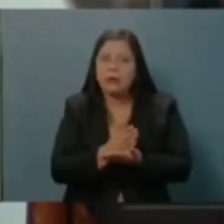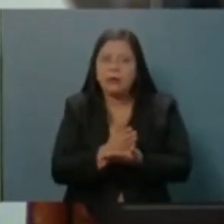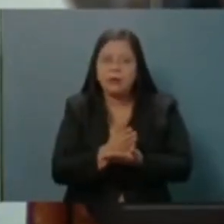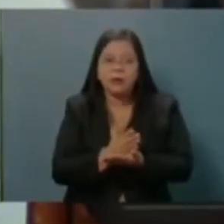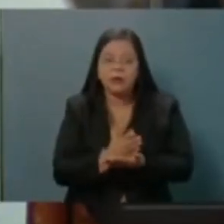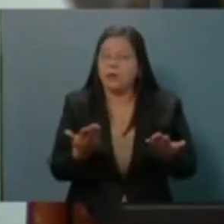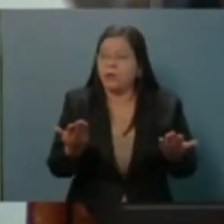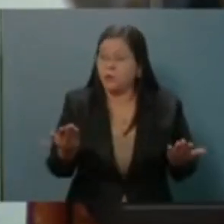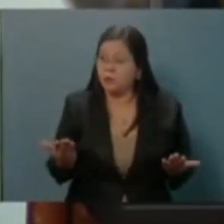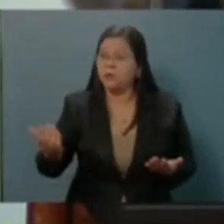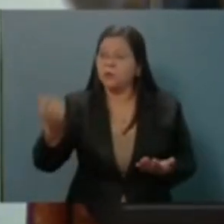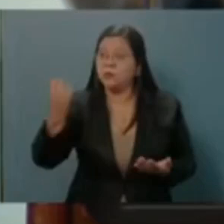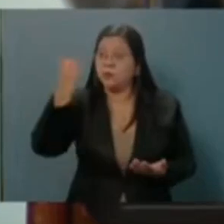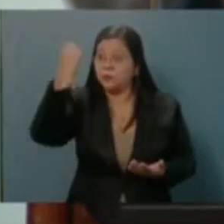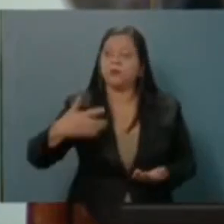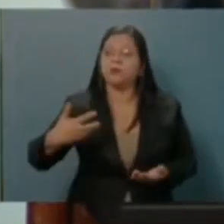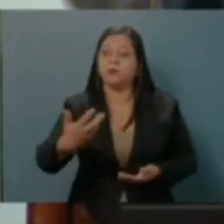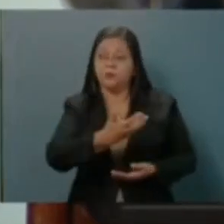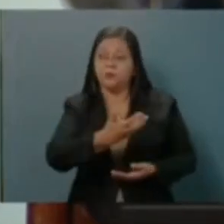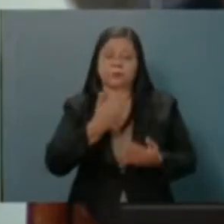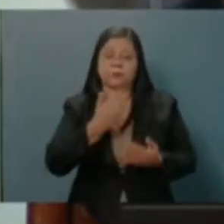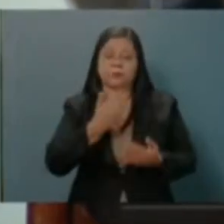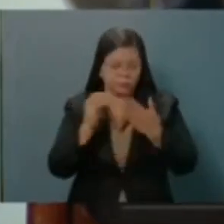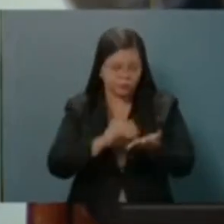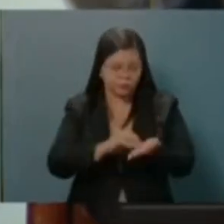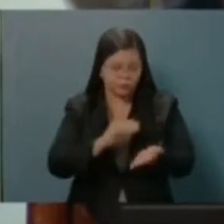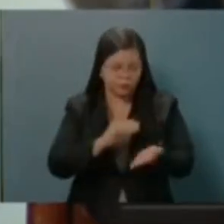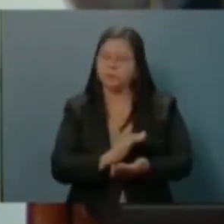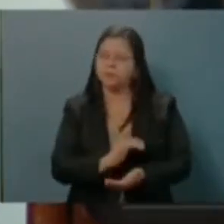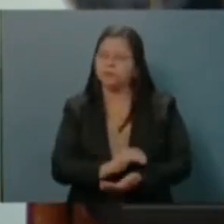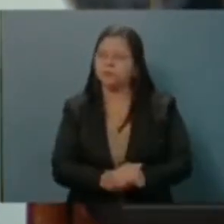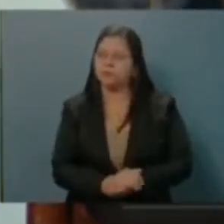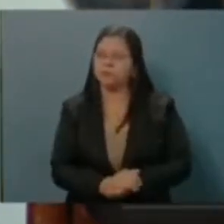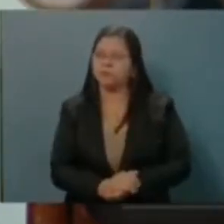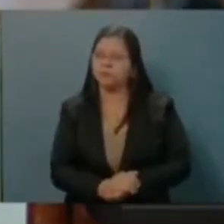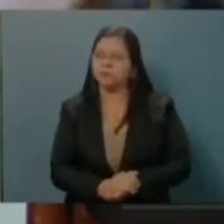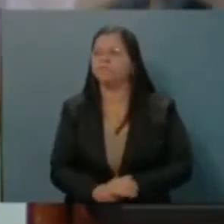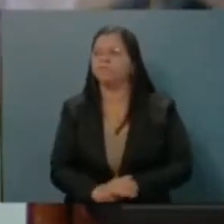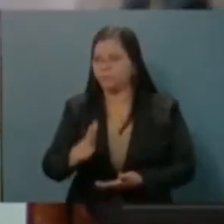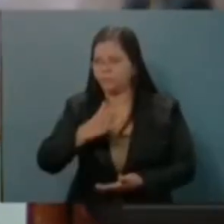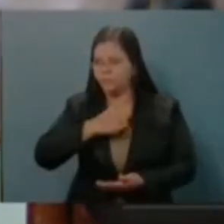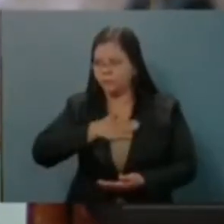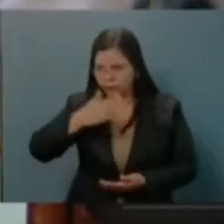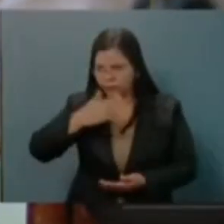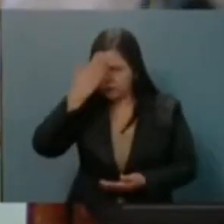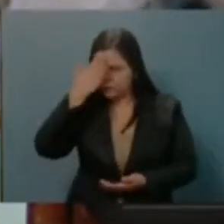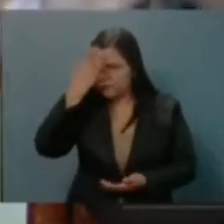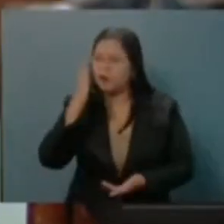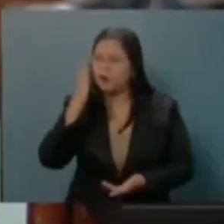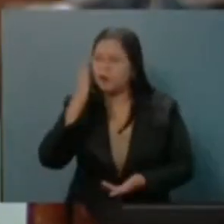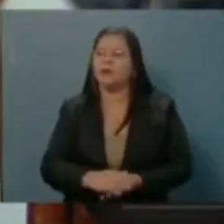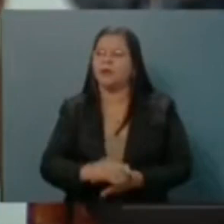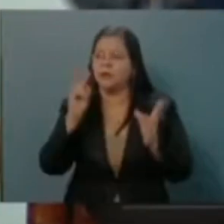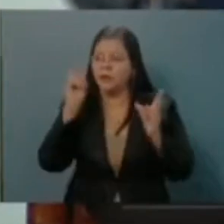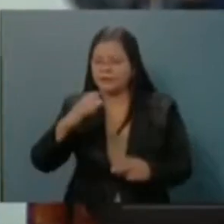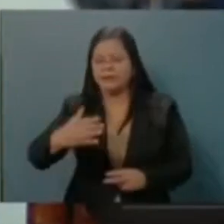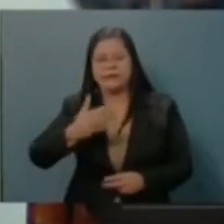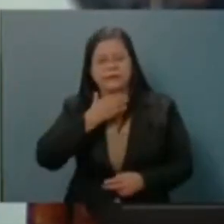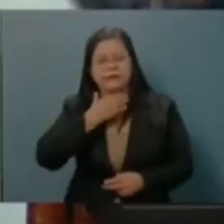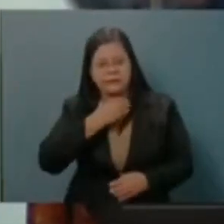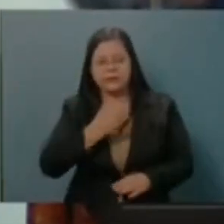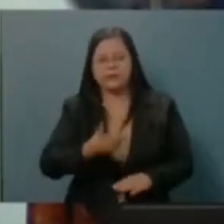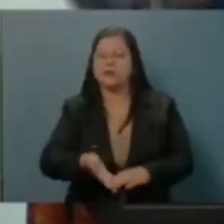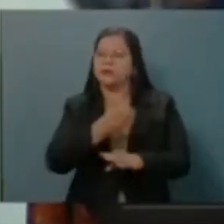importante también que aquí quede establecido. Sin duda es un tema complejo. El FODES, lo